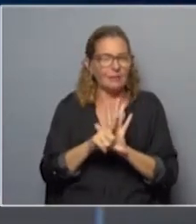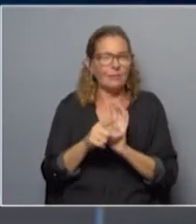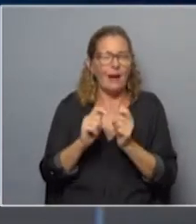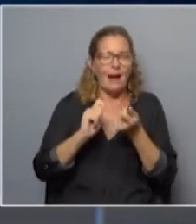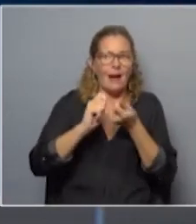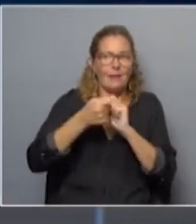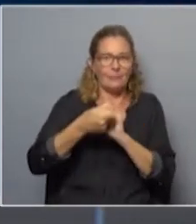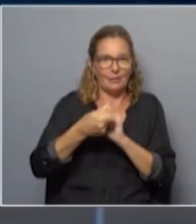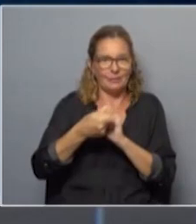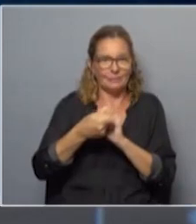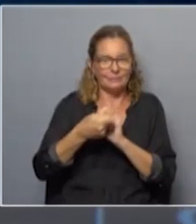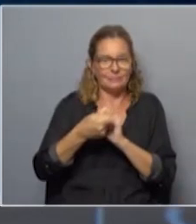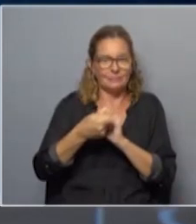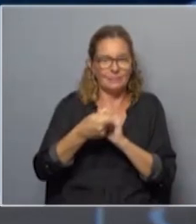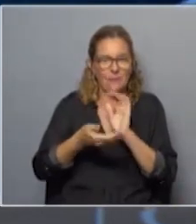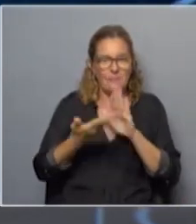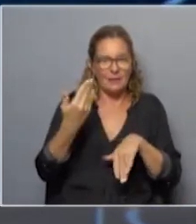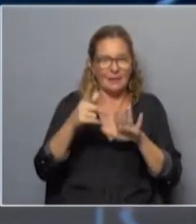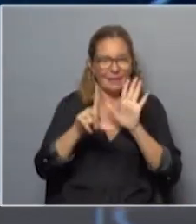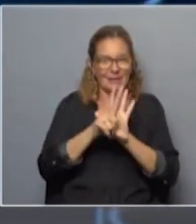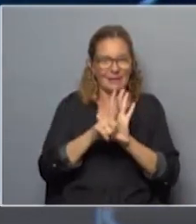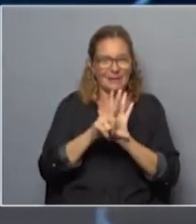modificar más de 30 leyes.